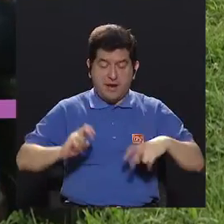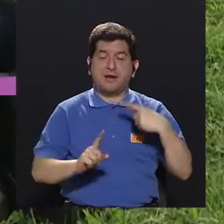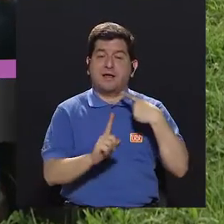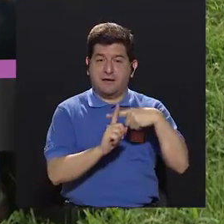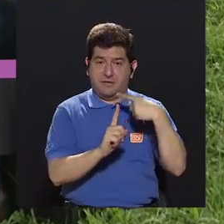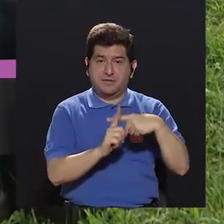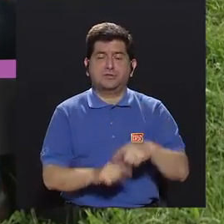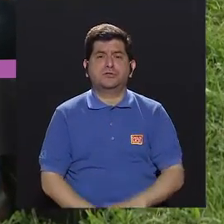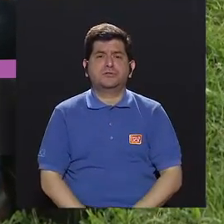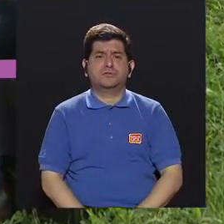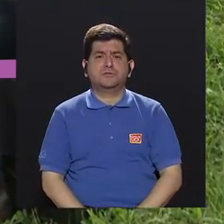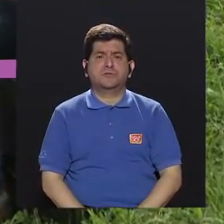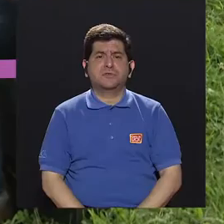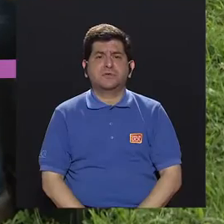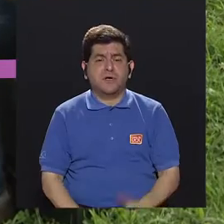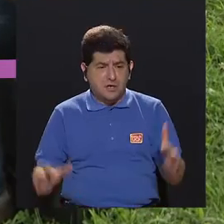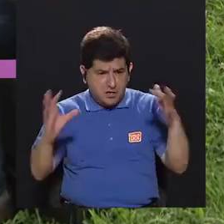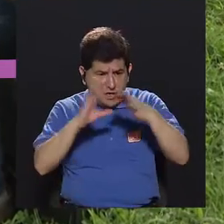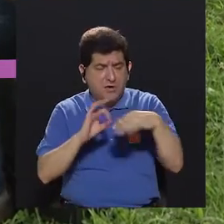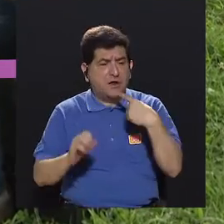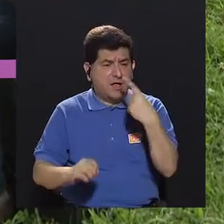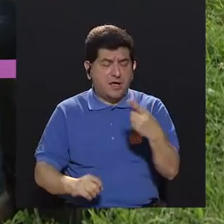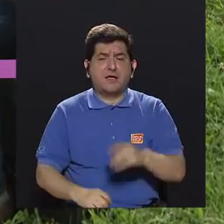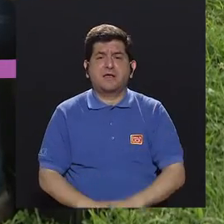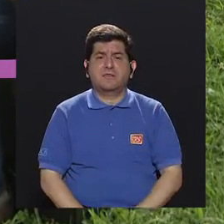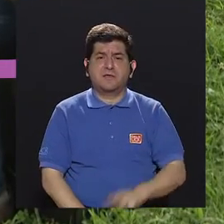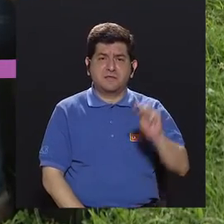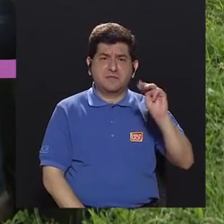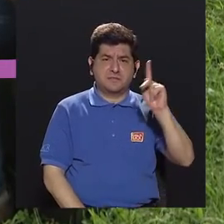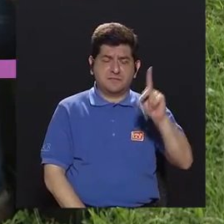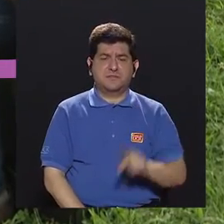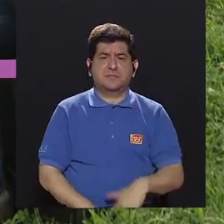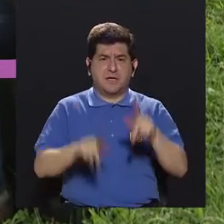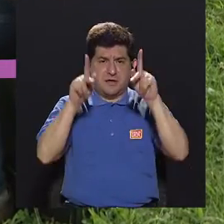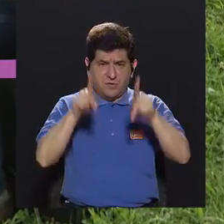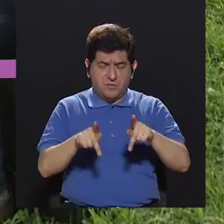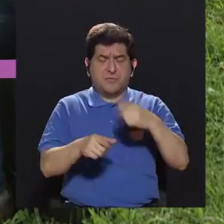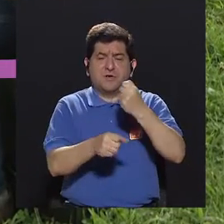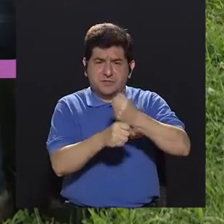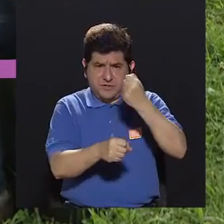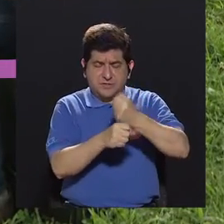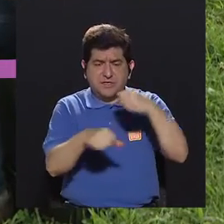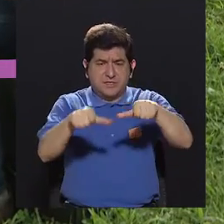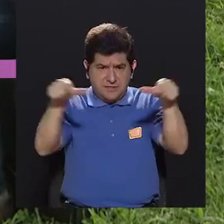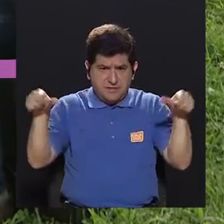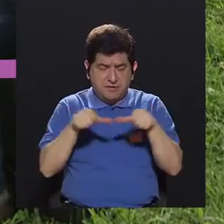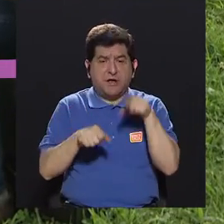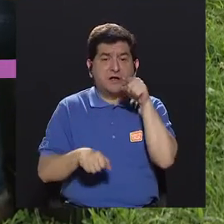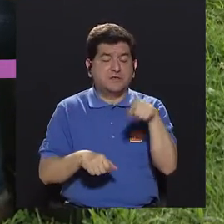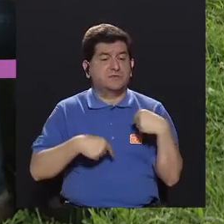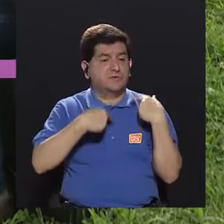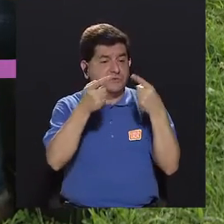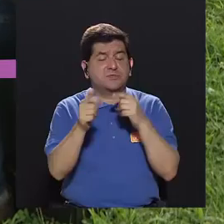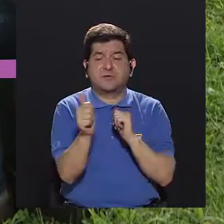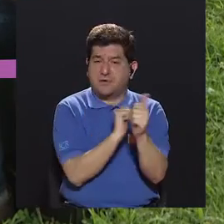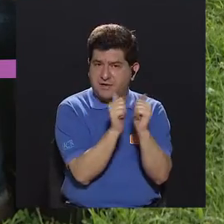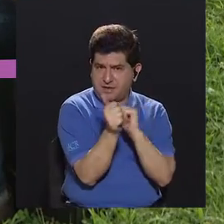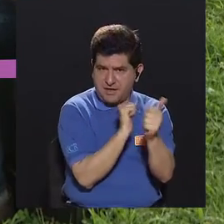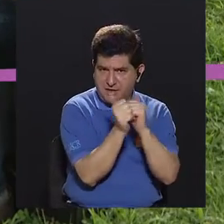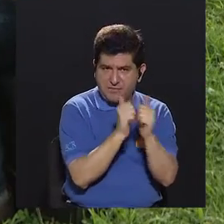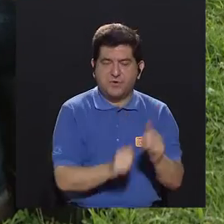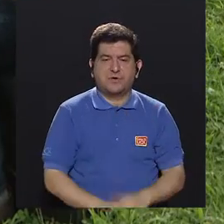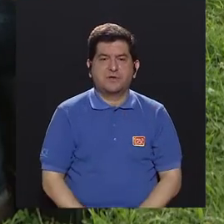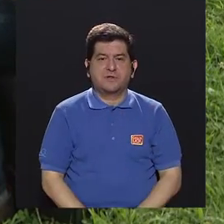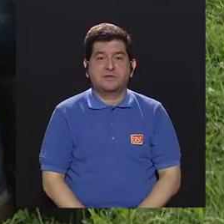claro y haciendo referencia a lo que dice Mirna con los coachees y las personas que trabajamos les decimos si usted va a ir a hacer deporte